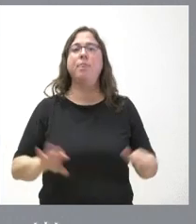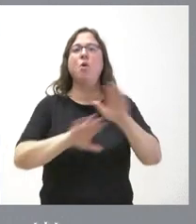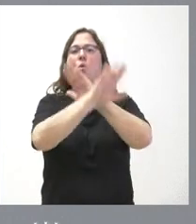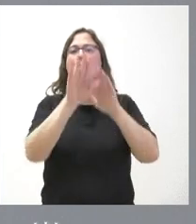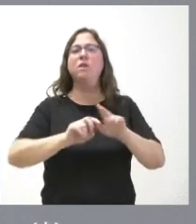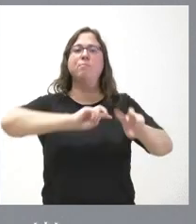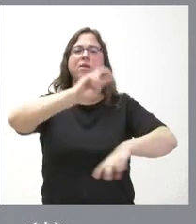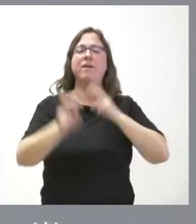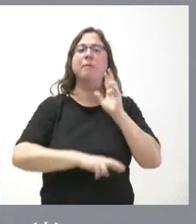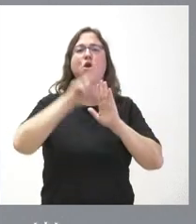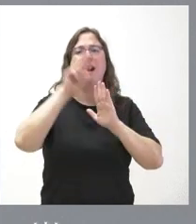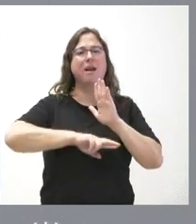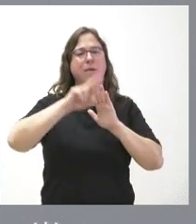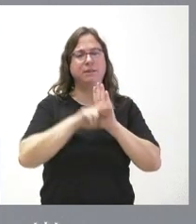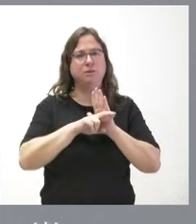modifica el reglamento